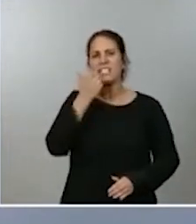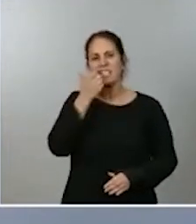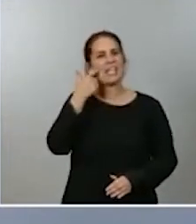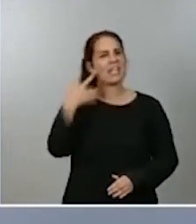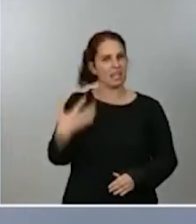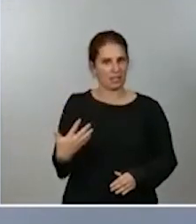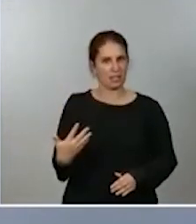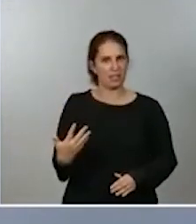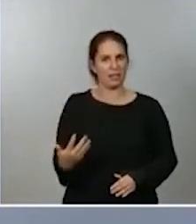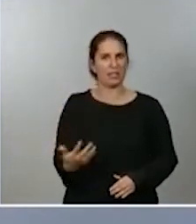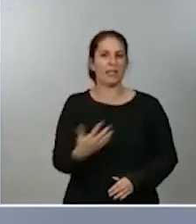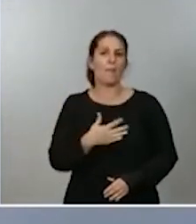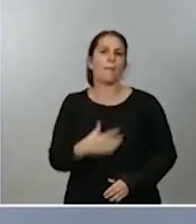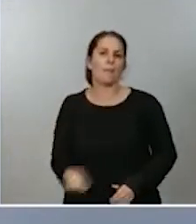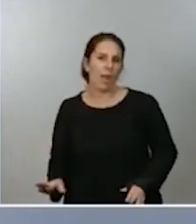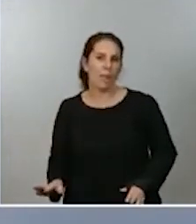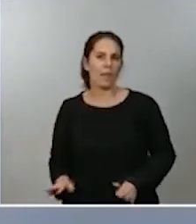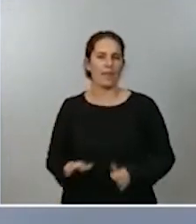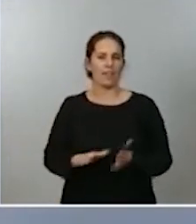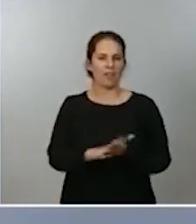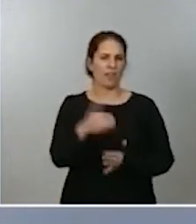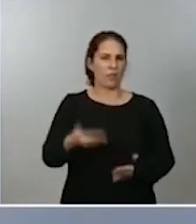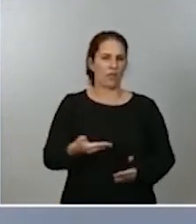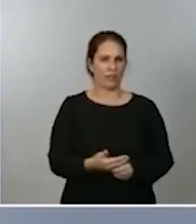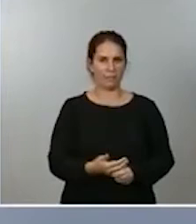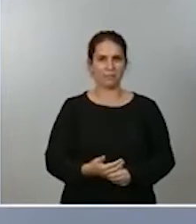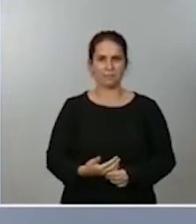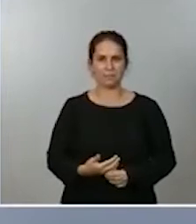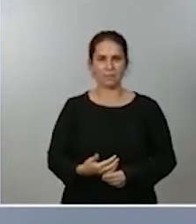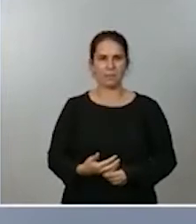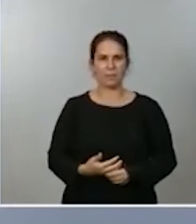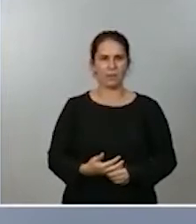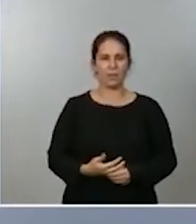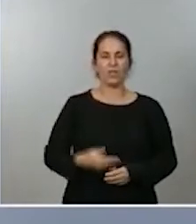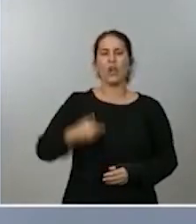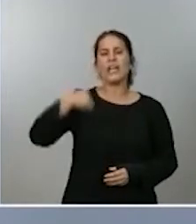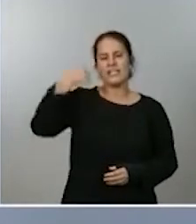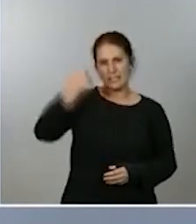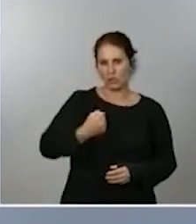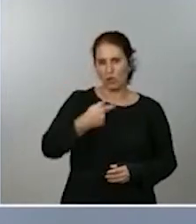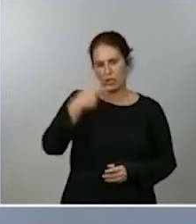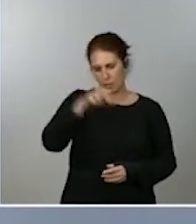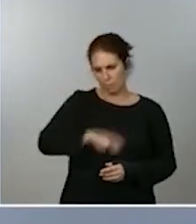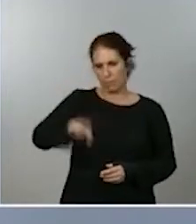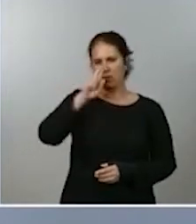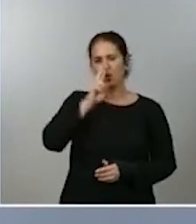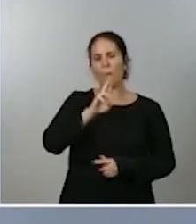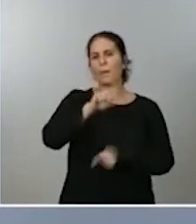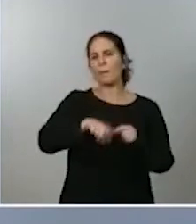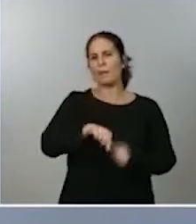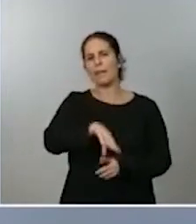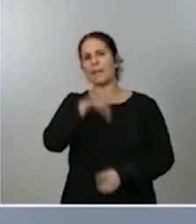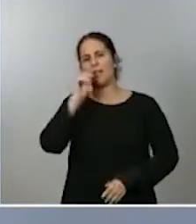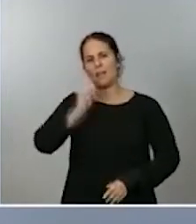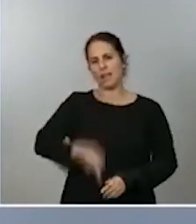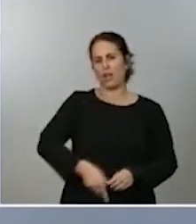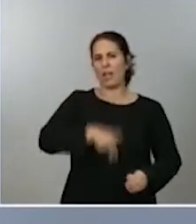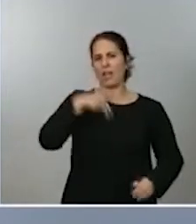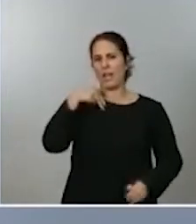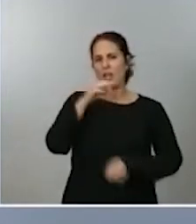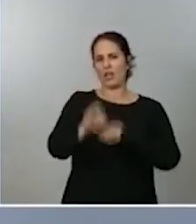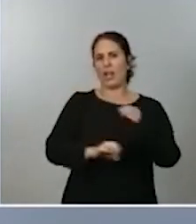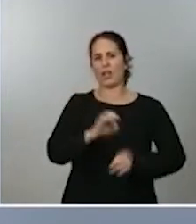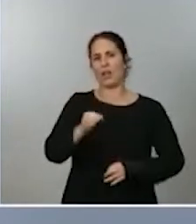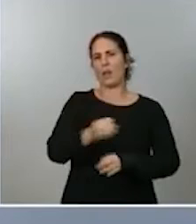una influencia importante insisto está a interpretación de la dirección general de ordenación del juego del ministerio de consumo y